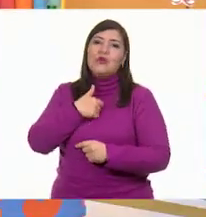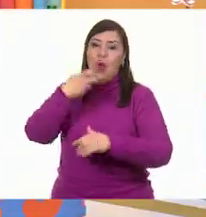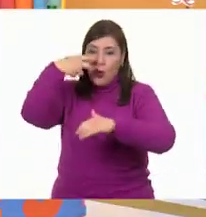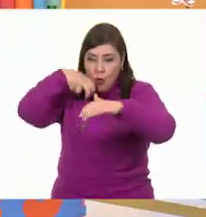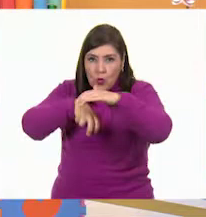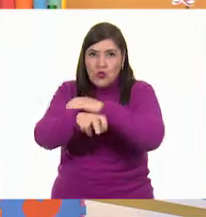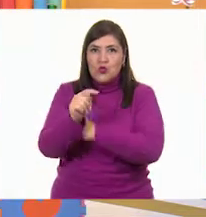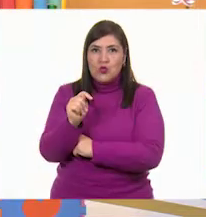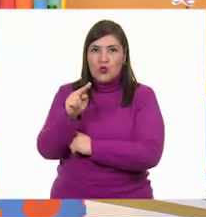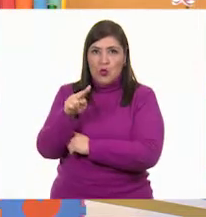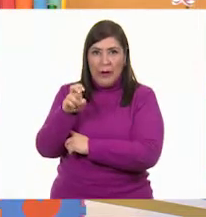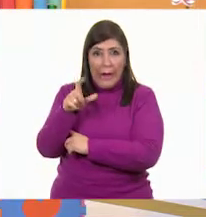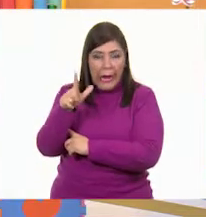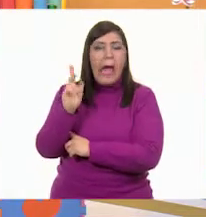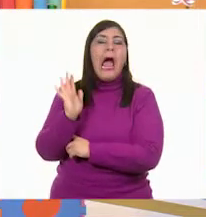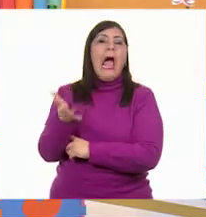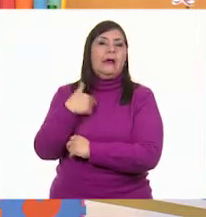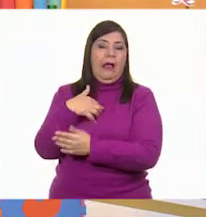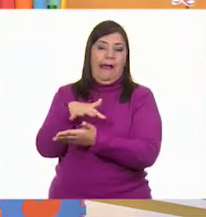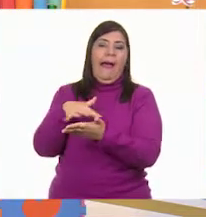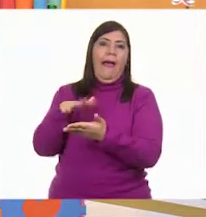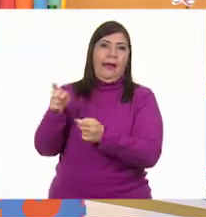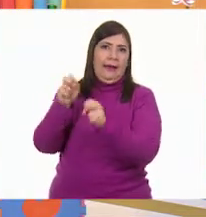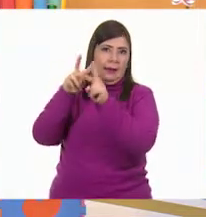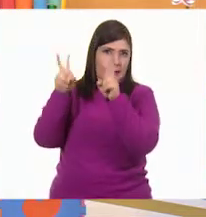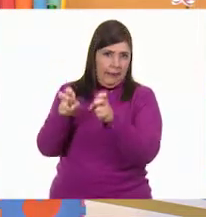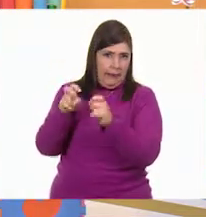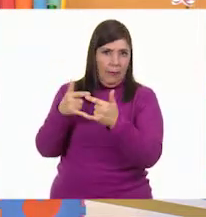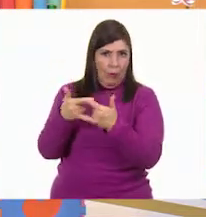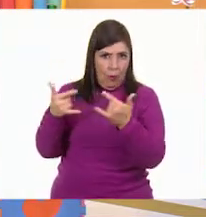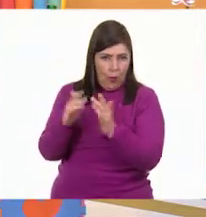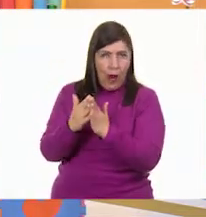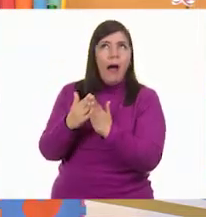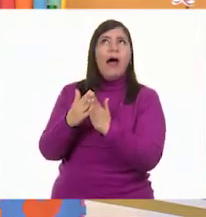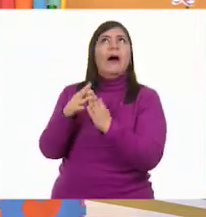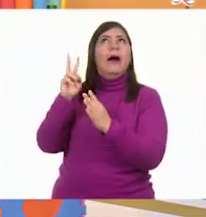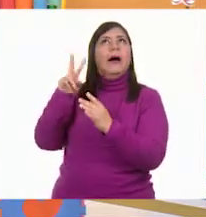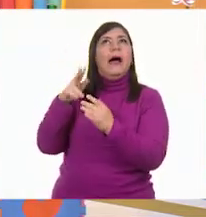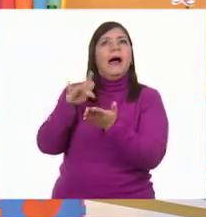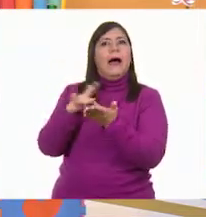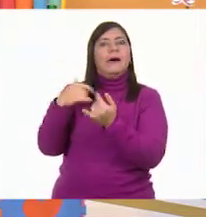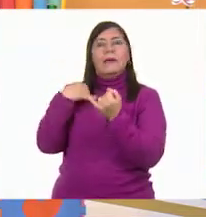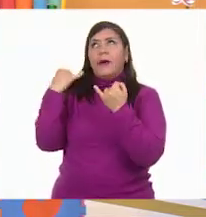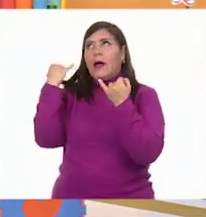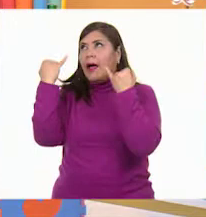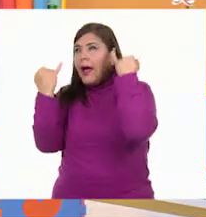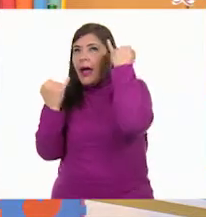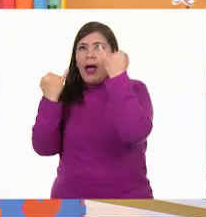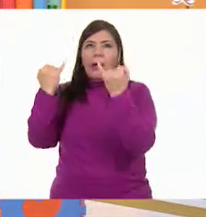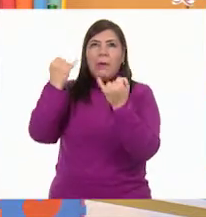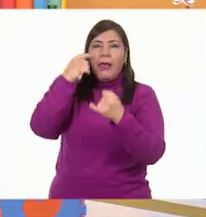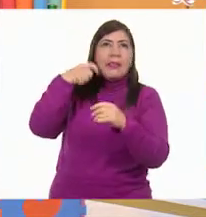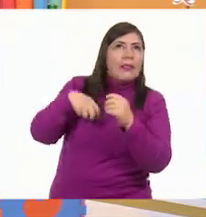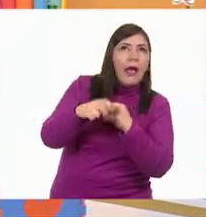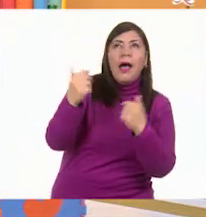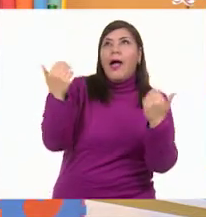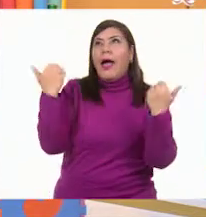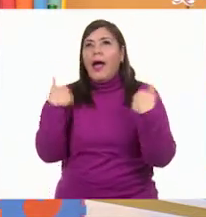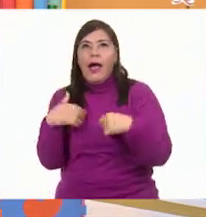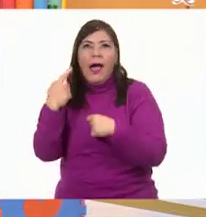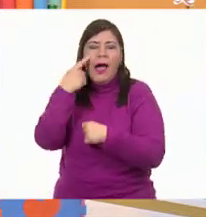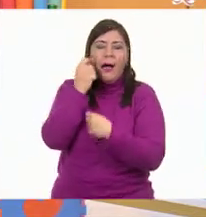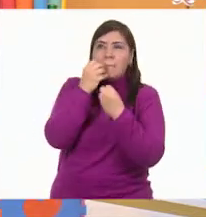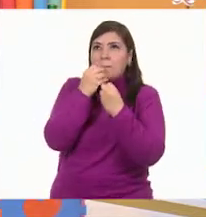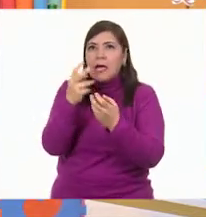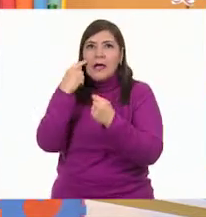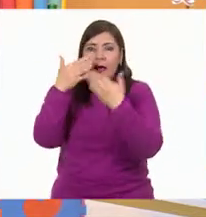del túnel y está fabulosa. La verdad es que te hace imaginar tantas cosas y aventuras. Seguramente ya están